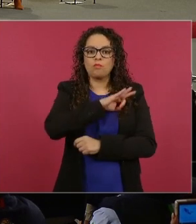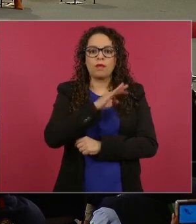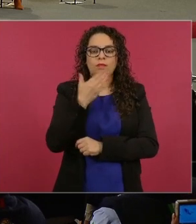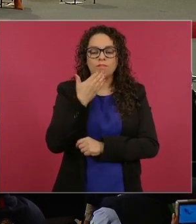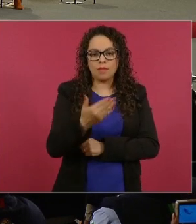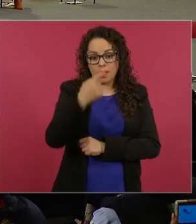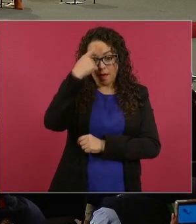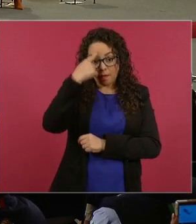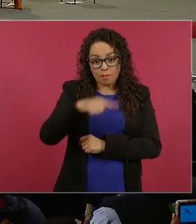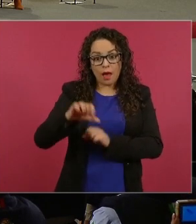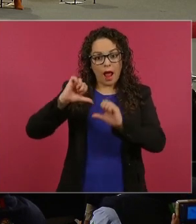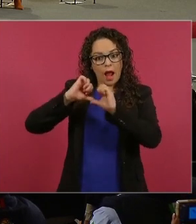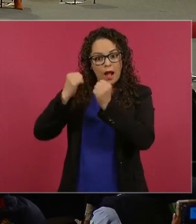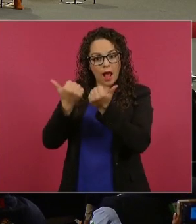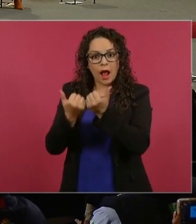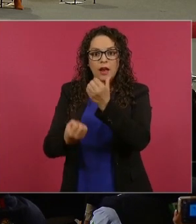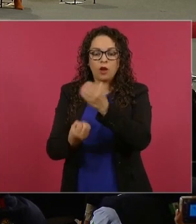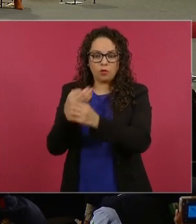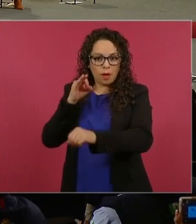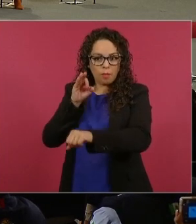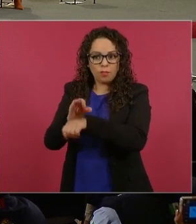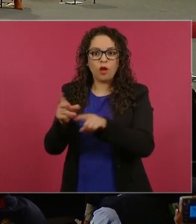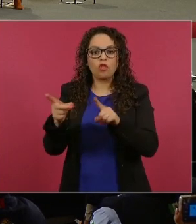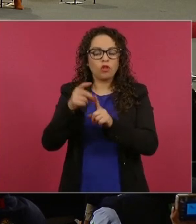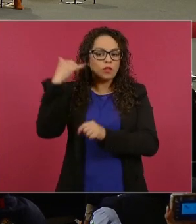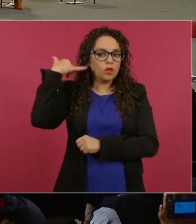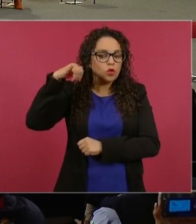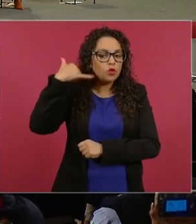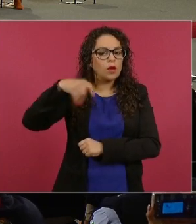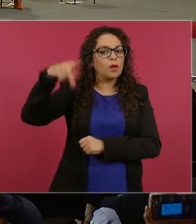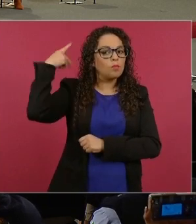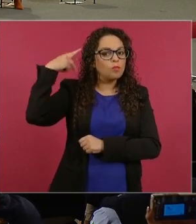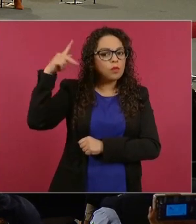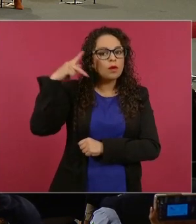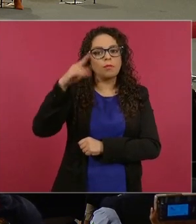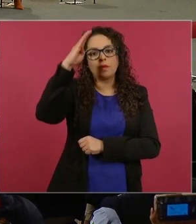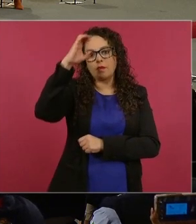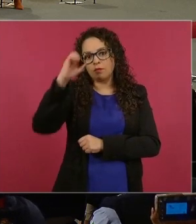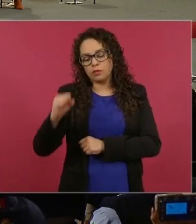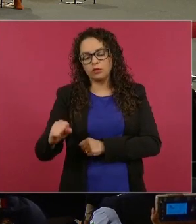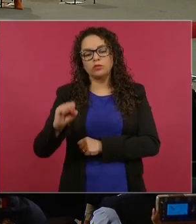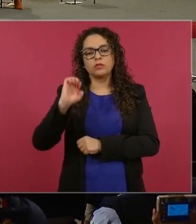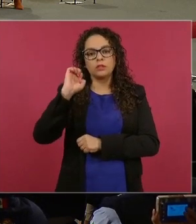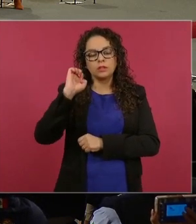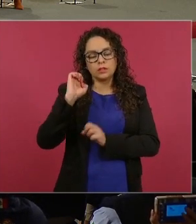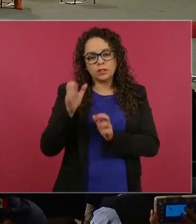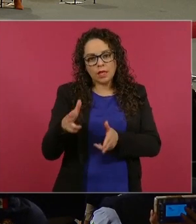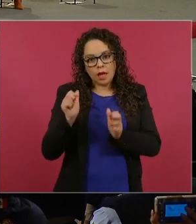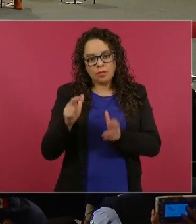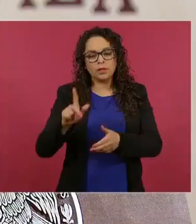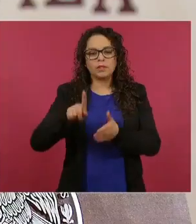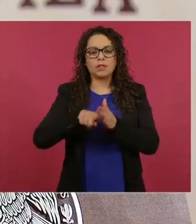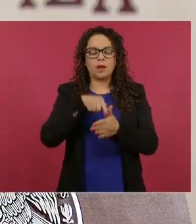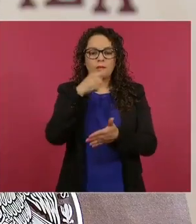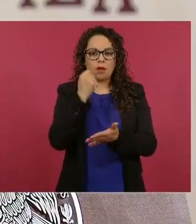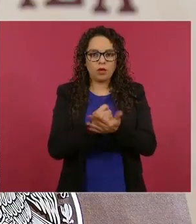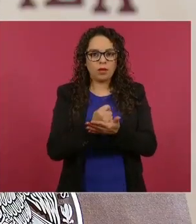naturales protegidas en los estados de Yucatán, Puebla, Baja California Sur, Chiapas, Tamaulipas y Zacatecas.